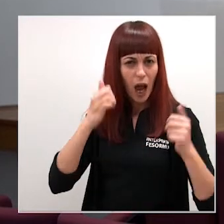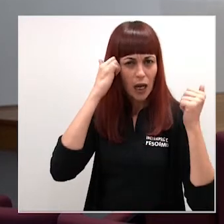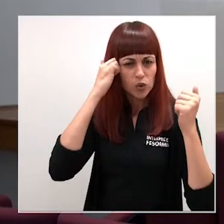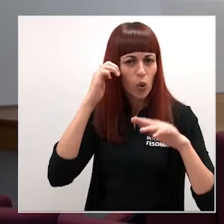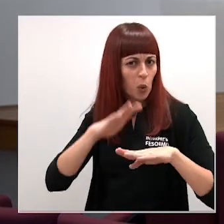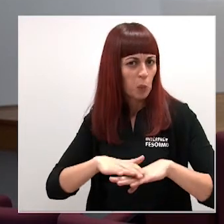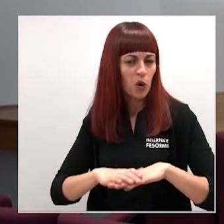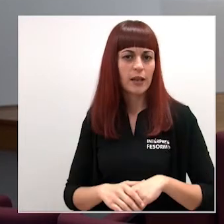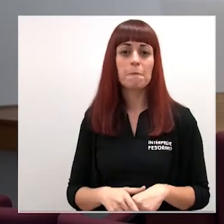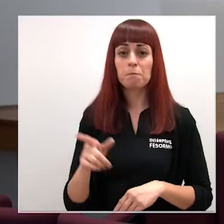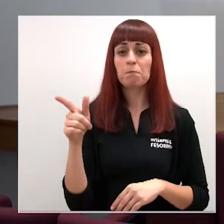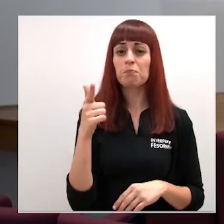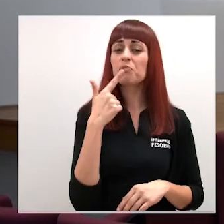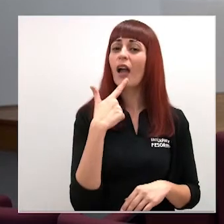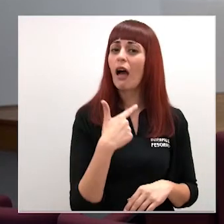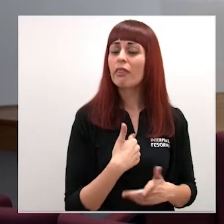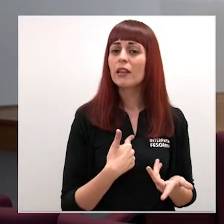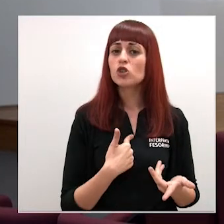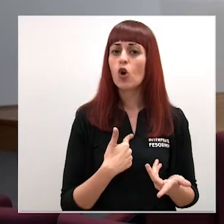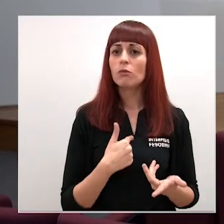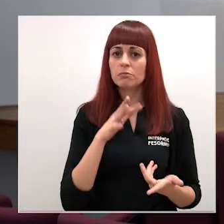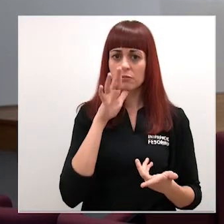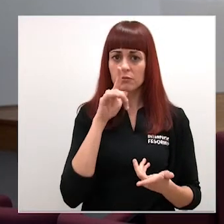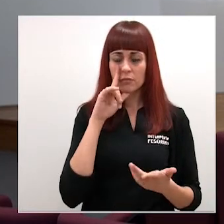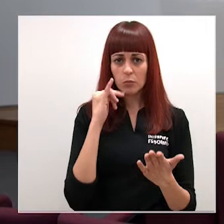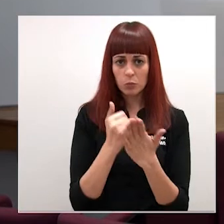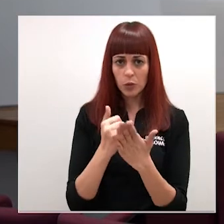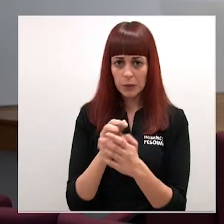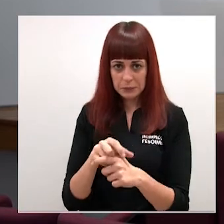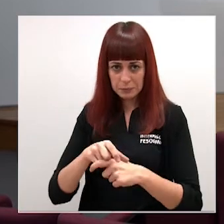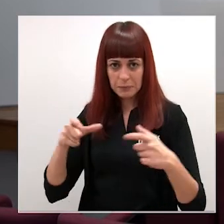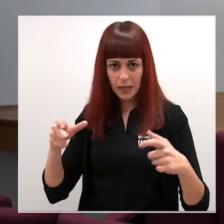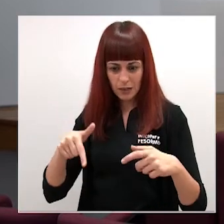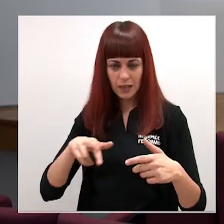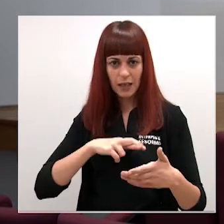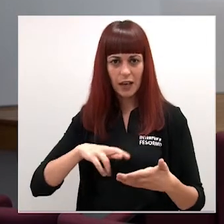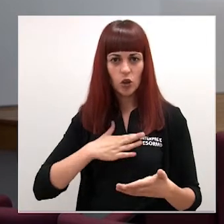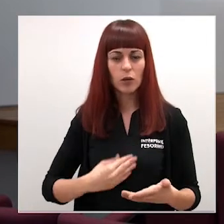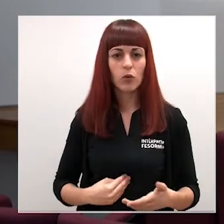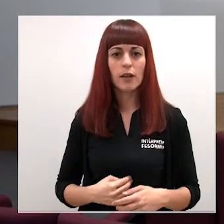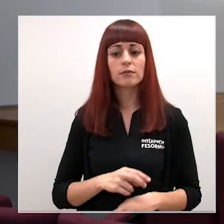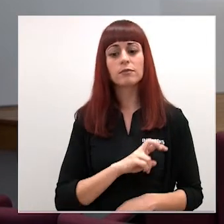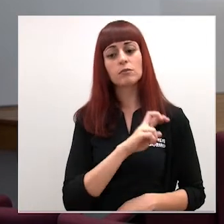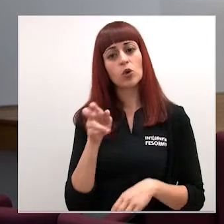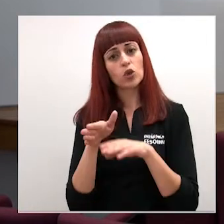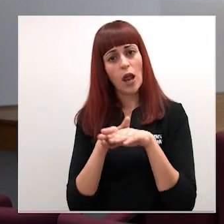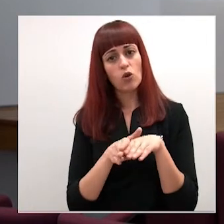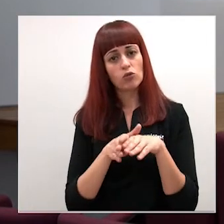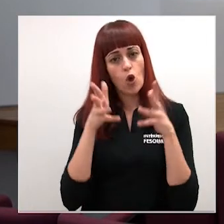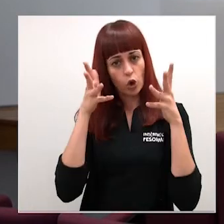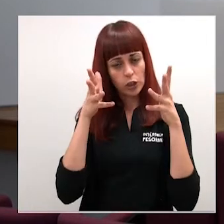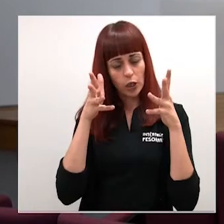comentaba usted en su intervención que se ha aumentado la muestra aquí en la región de Murcia y por otro lado consejero